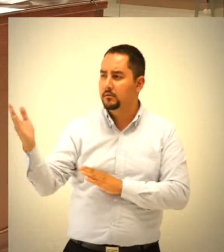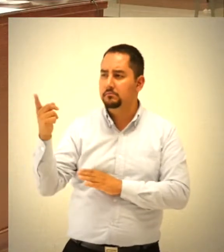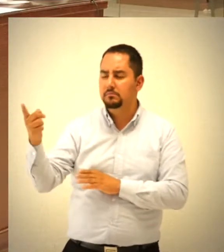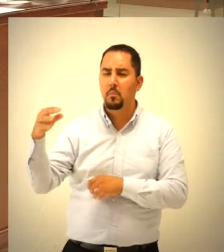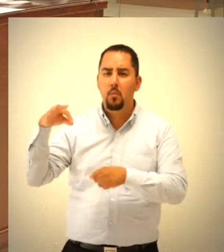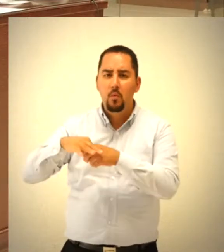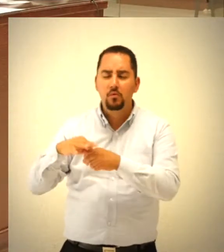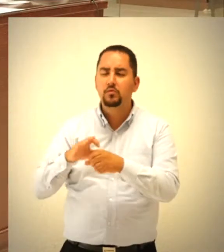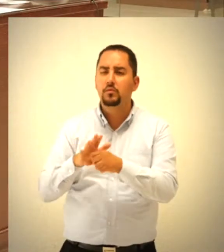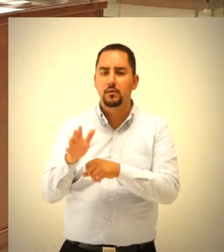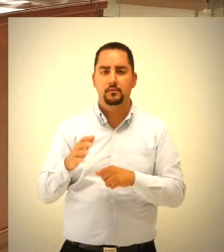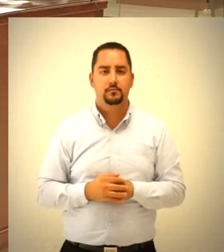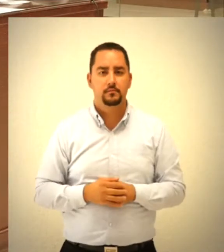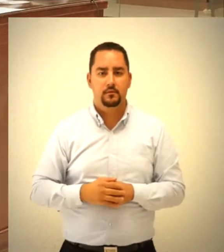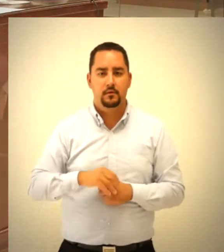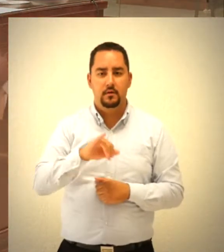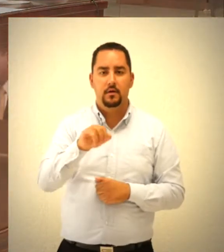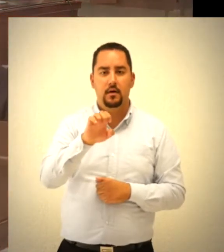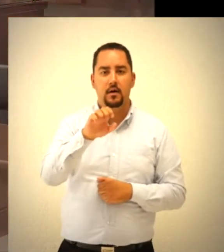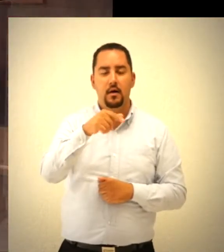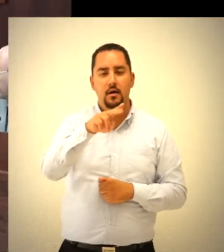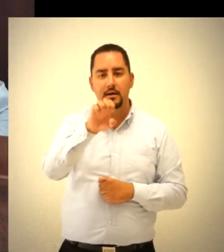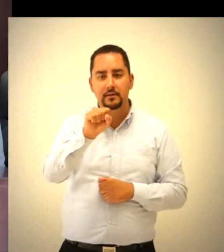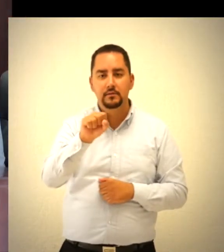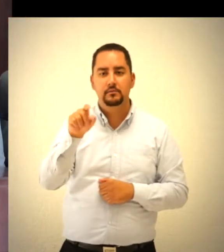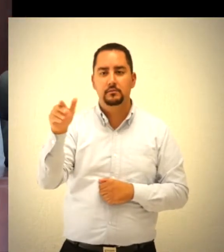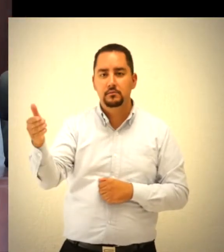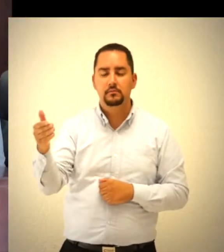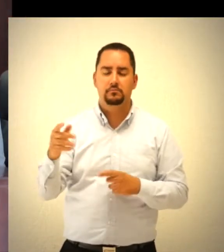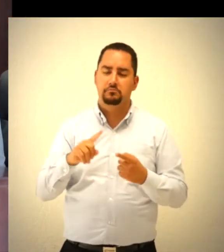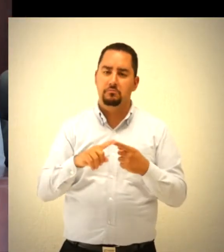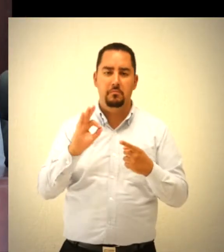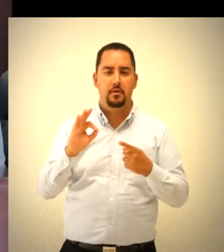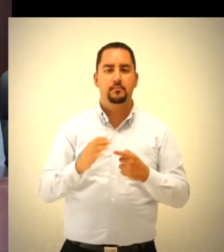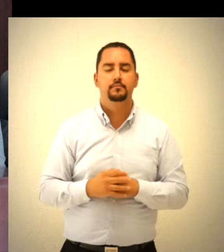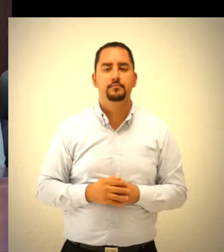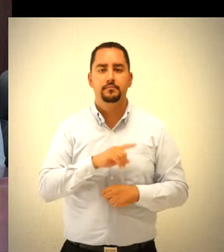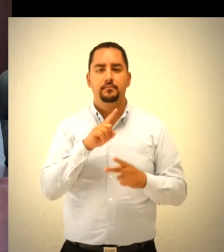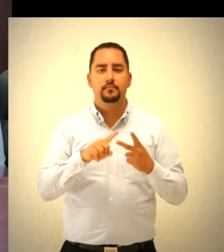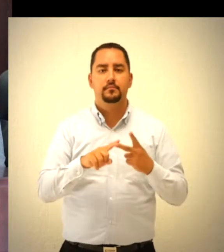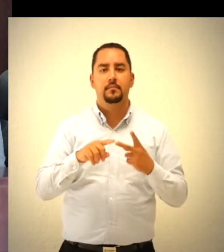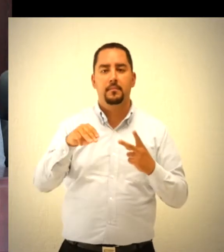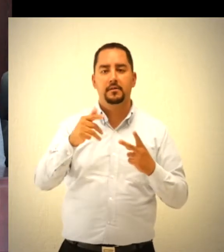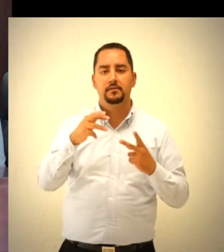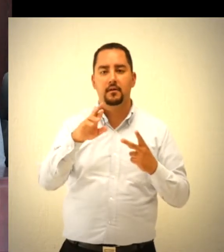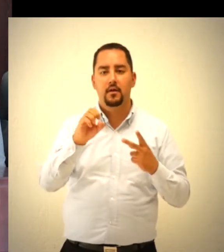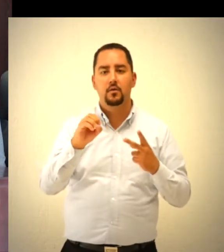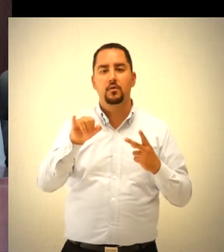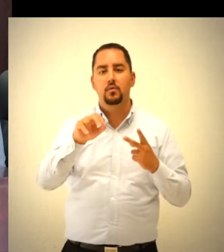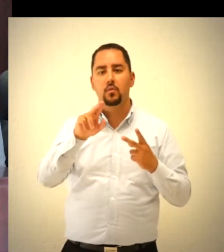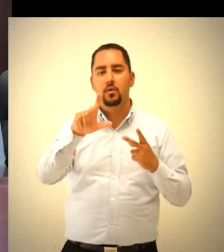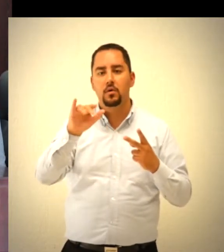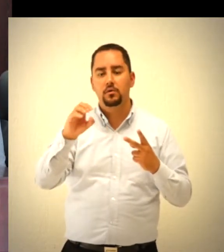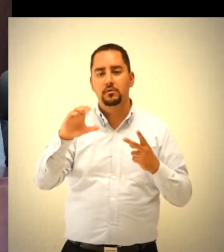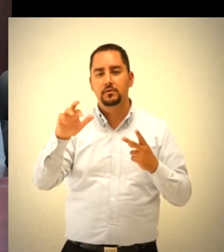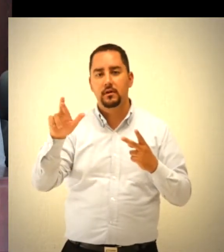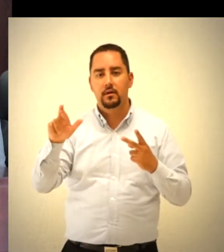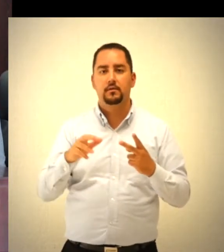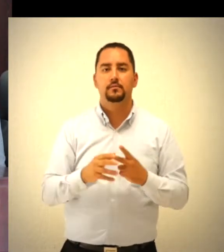Magistrado Jaques Adrián Jaques Flores. Con el proyecto. Magistrado Julio César Medino Enrique.